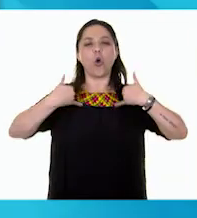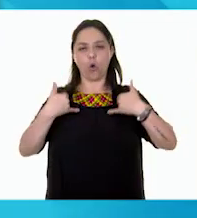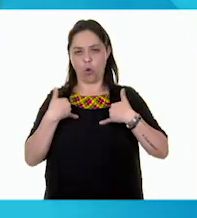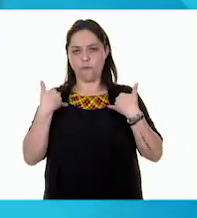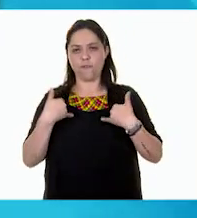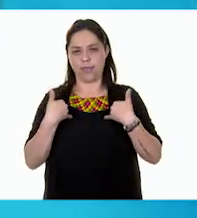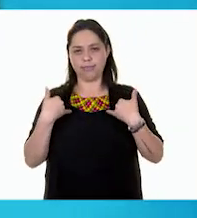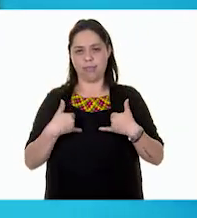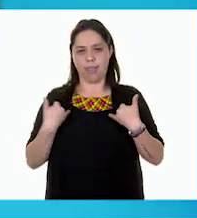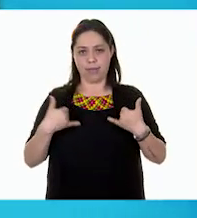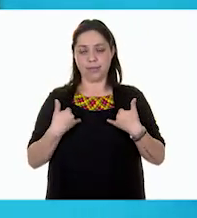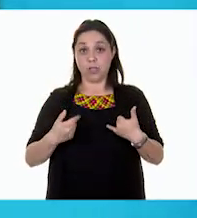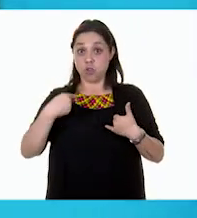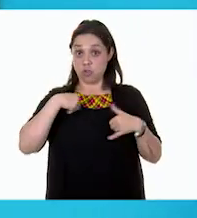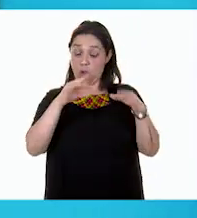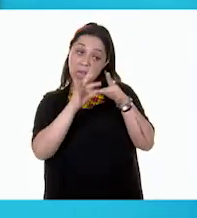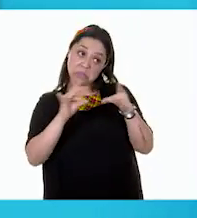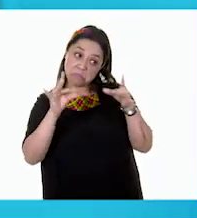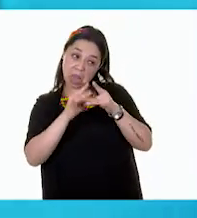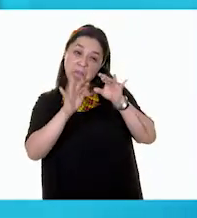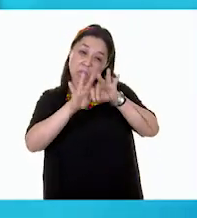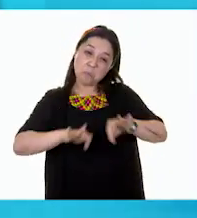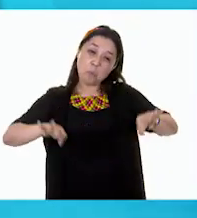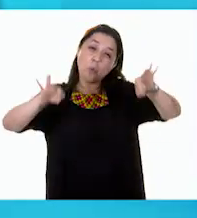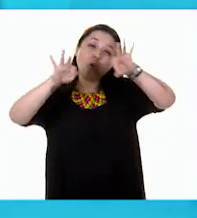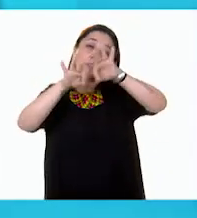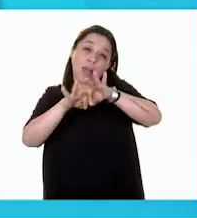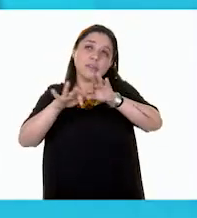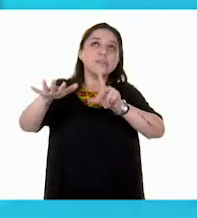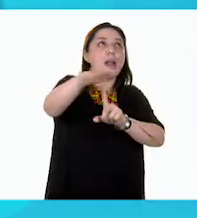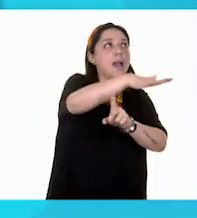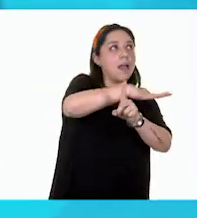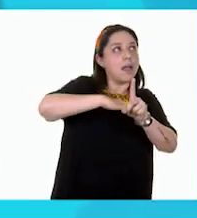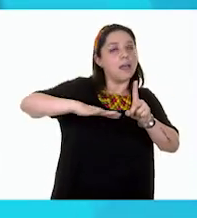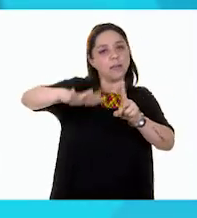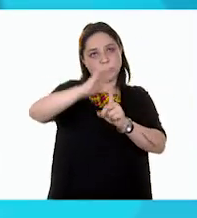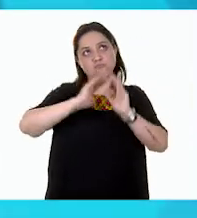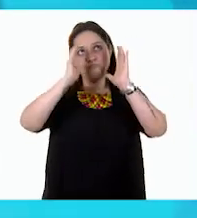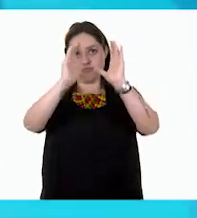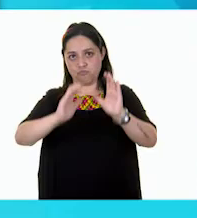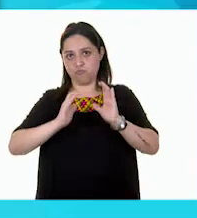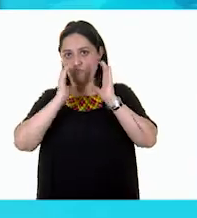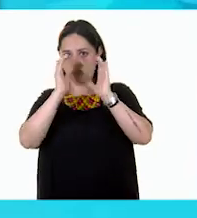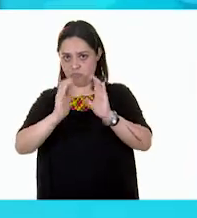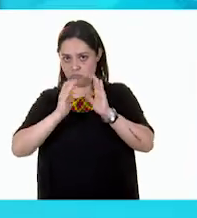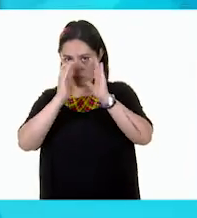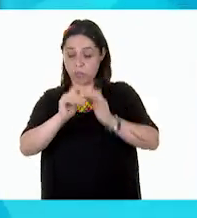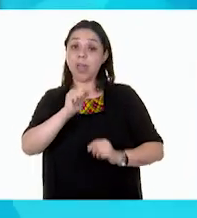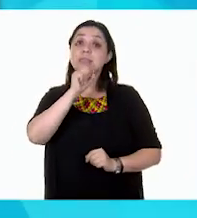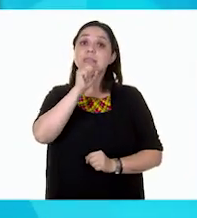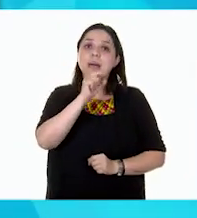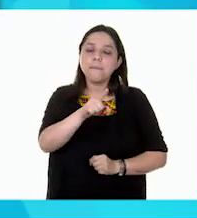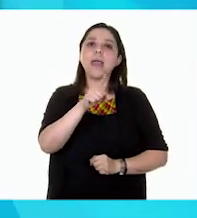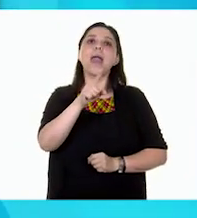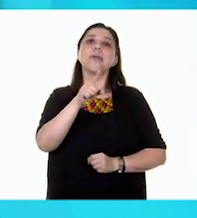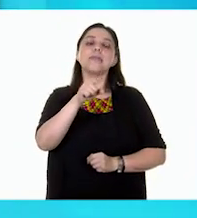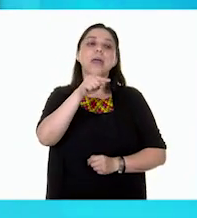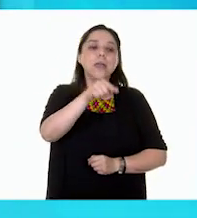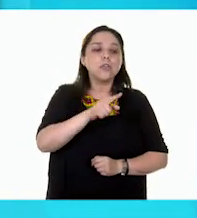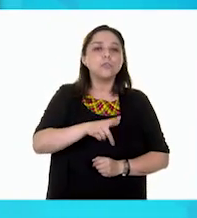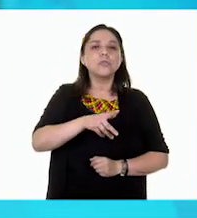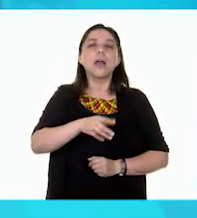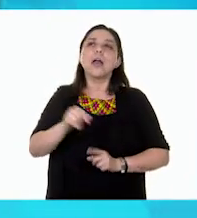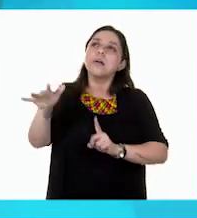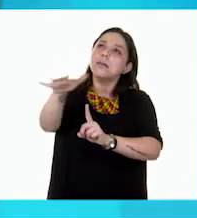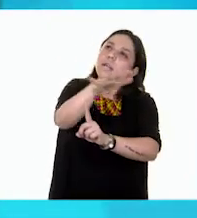la importancia del cuidado del medio ambiente. Enseñar a valorar y amar la